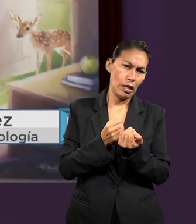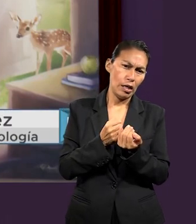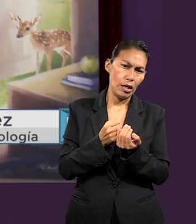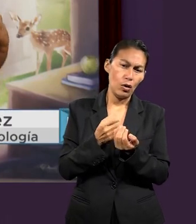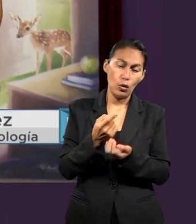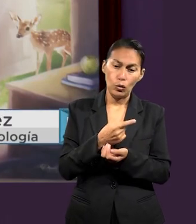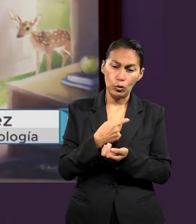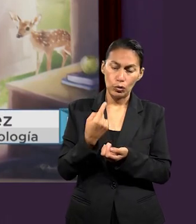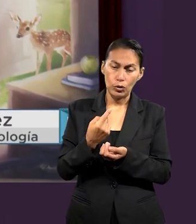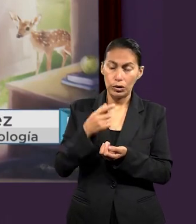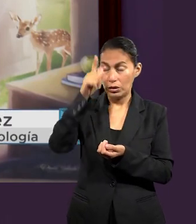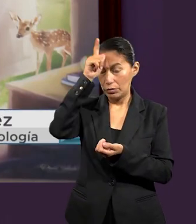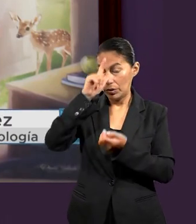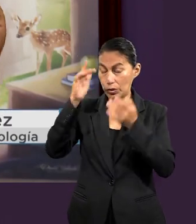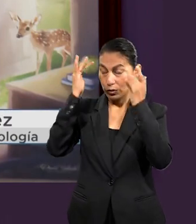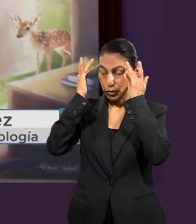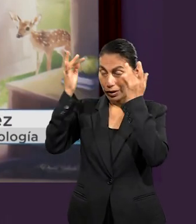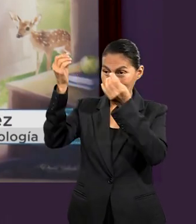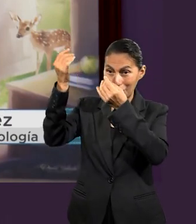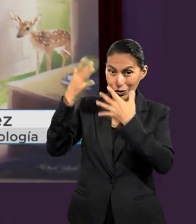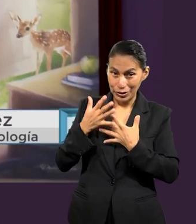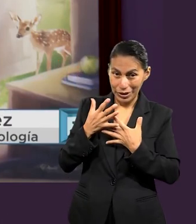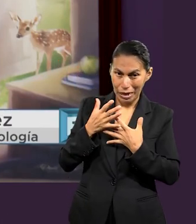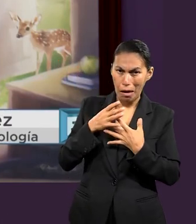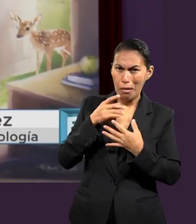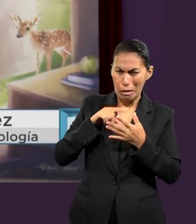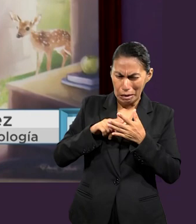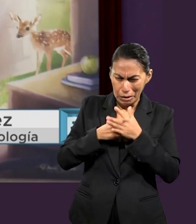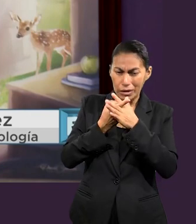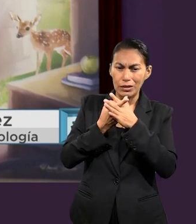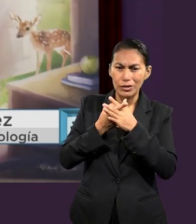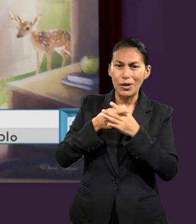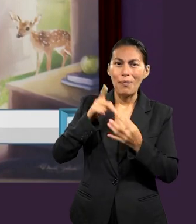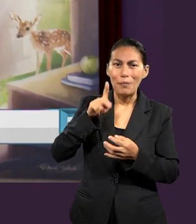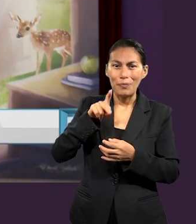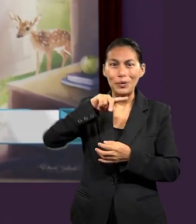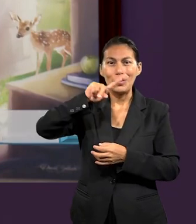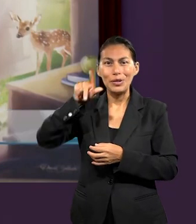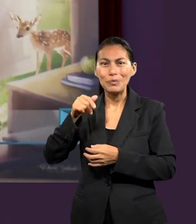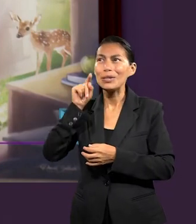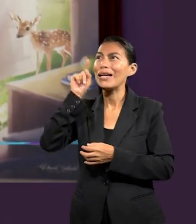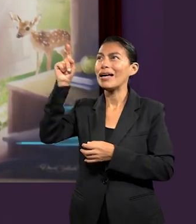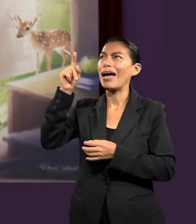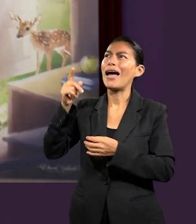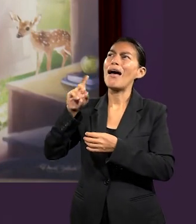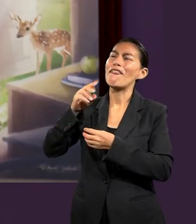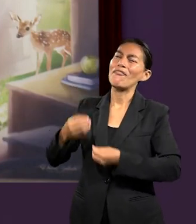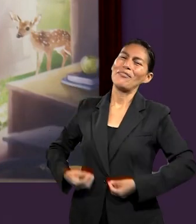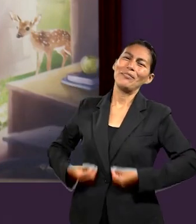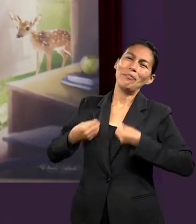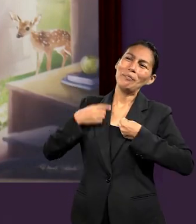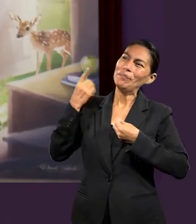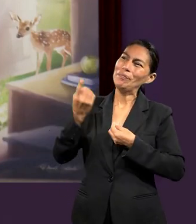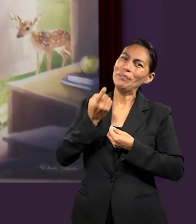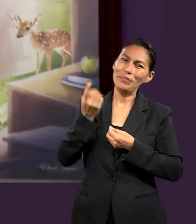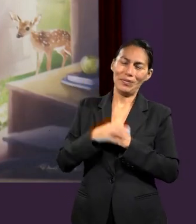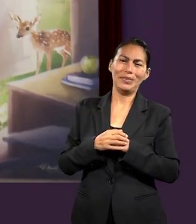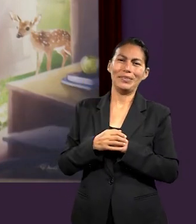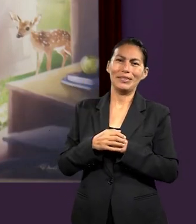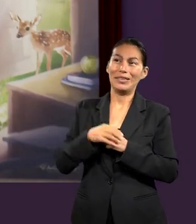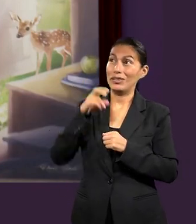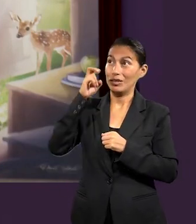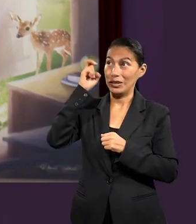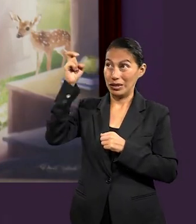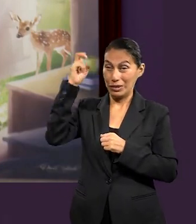anticipo de lo que sigue ya es la meta, la vida eterna. Y nos asegura de lo que Dios dijo se va a cumplir.